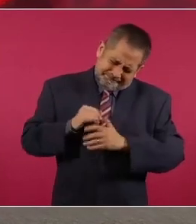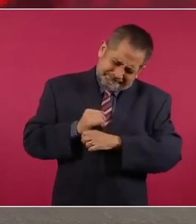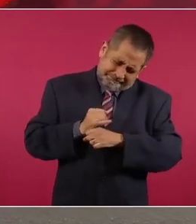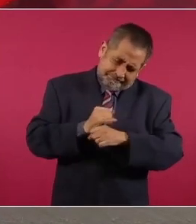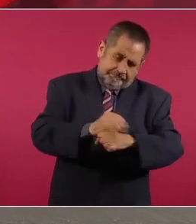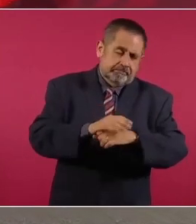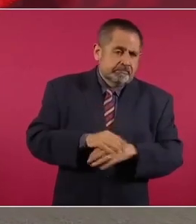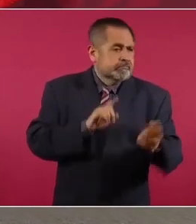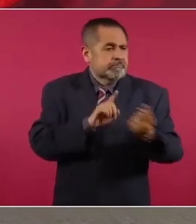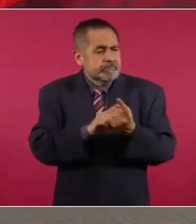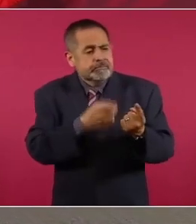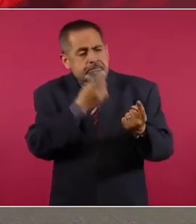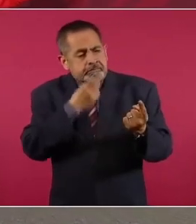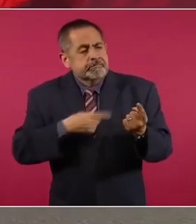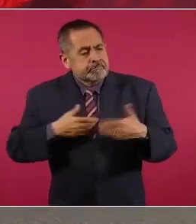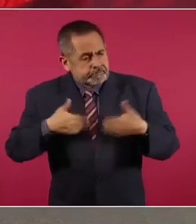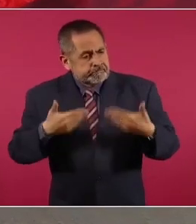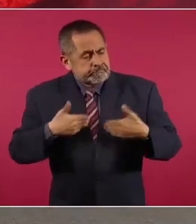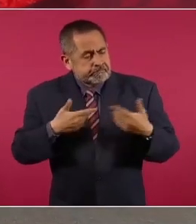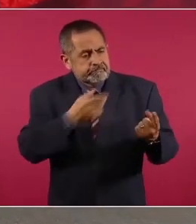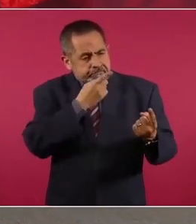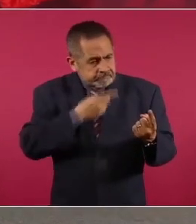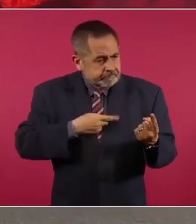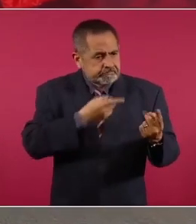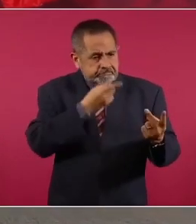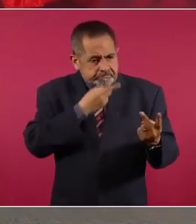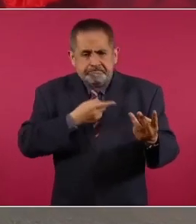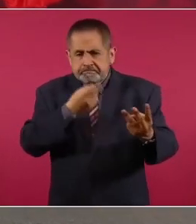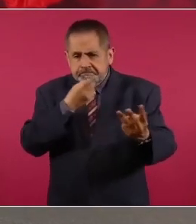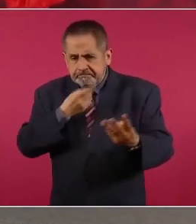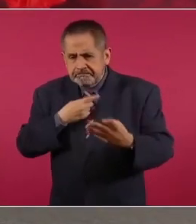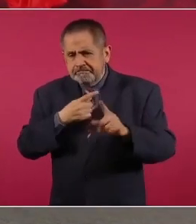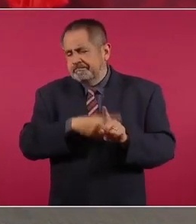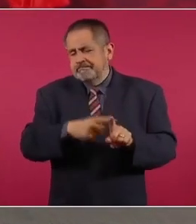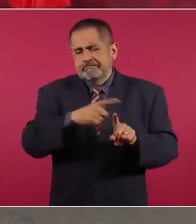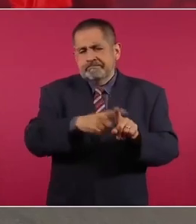declaraciones de testigos,